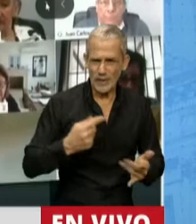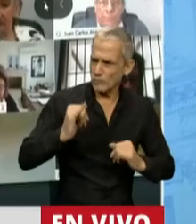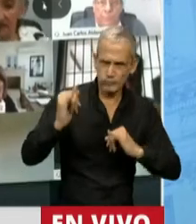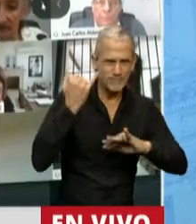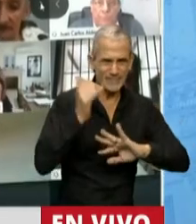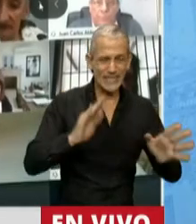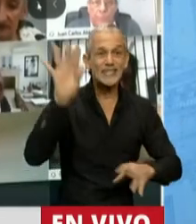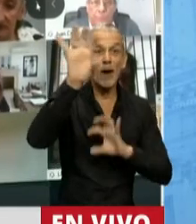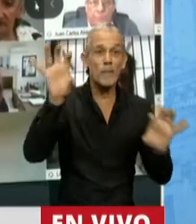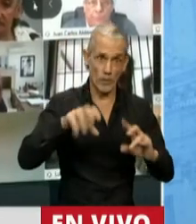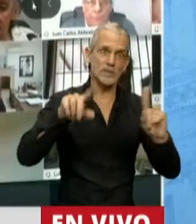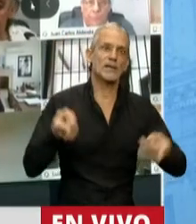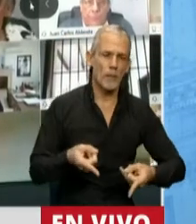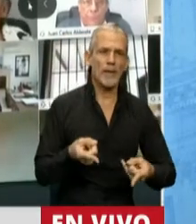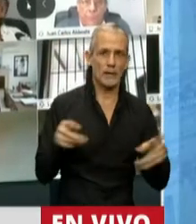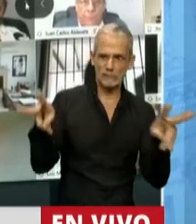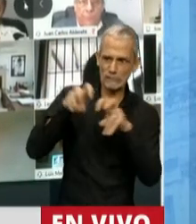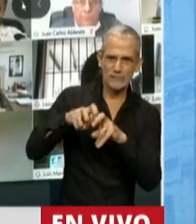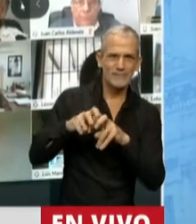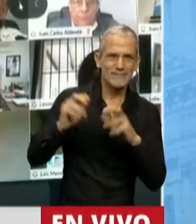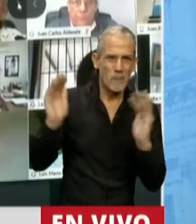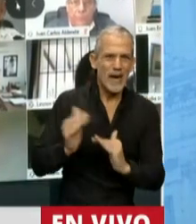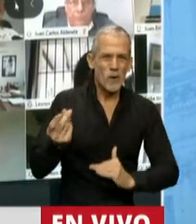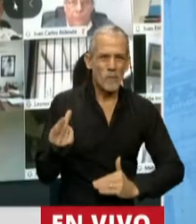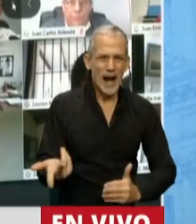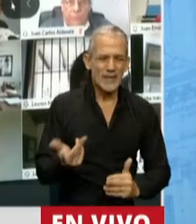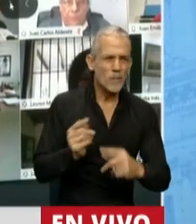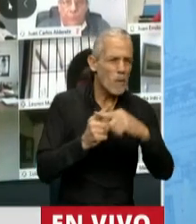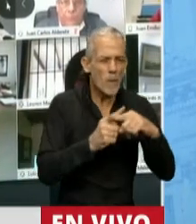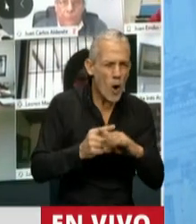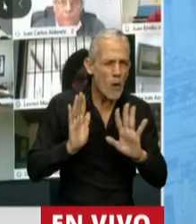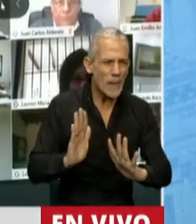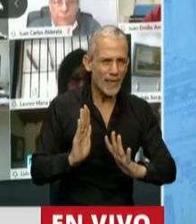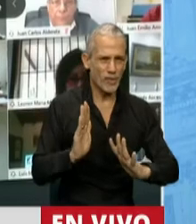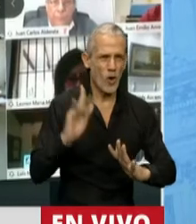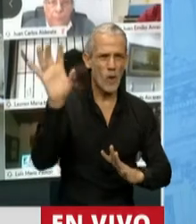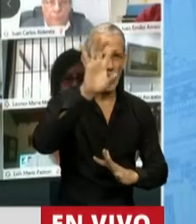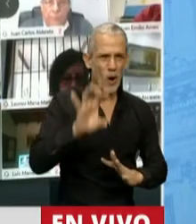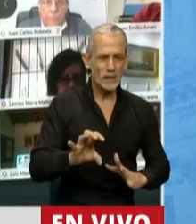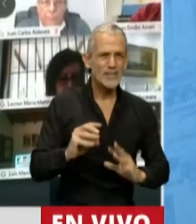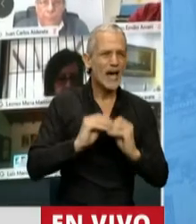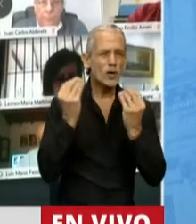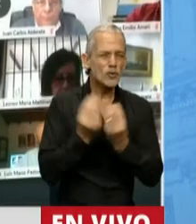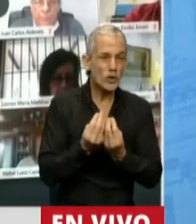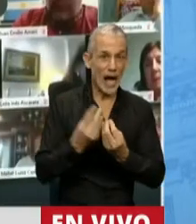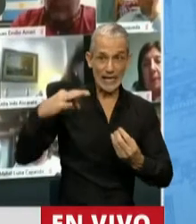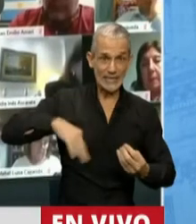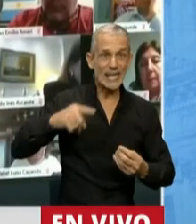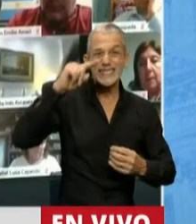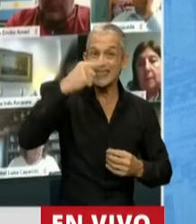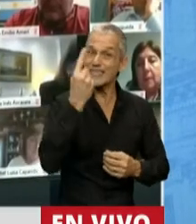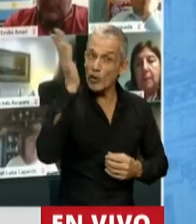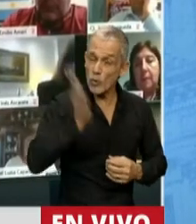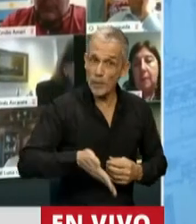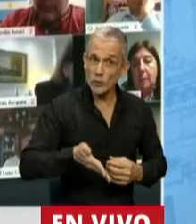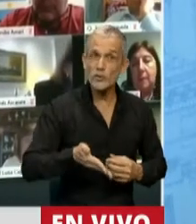provincias están afectadas con sus recursos, porque en promedio las provincias de total de su ingreso, el 71